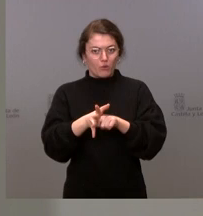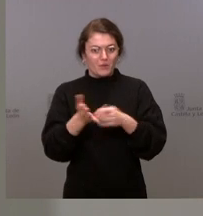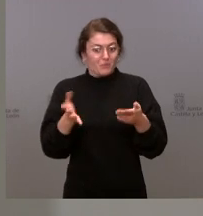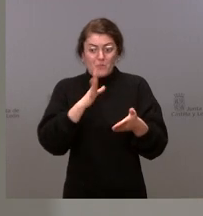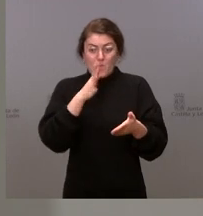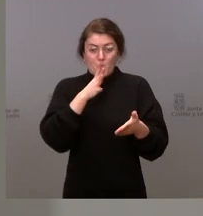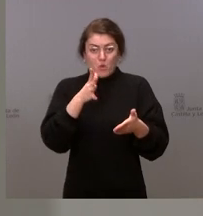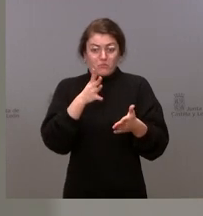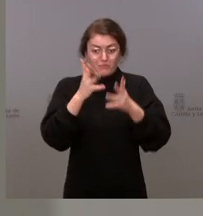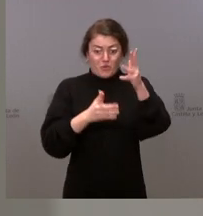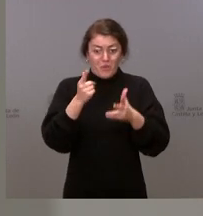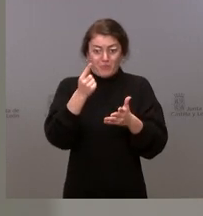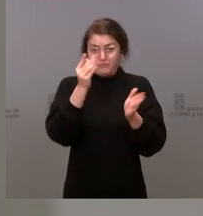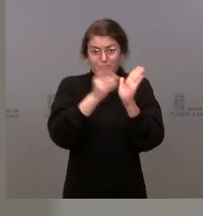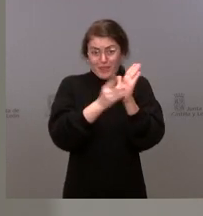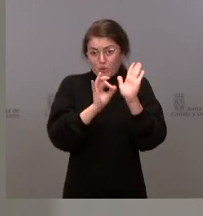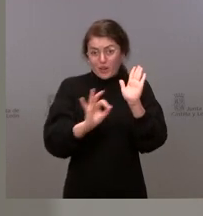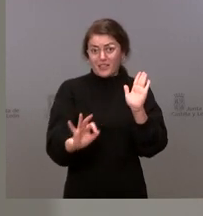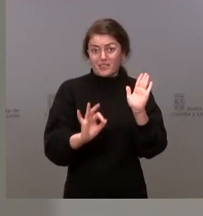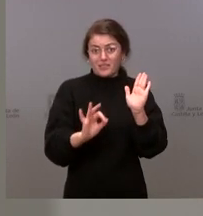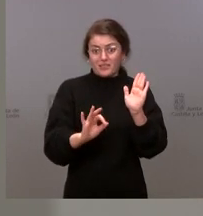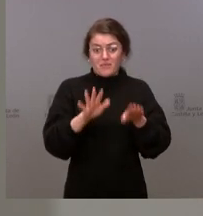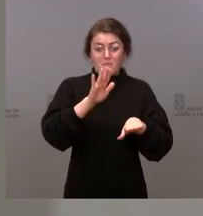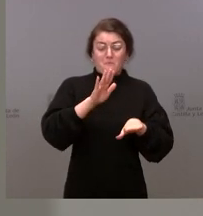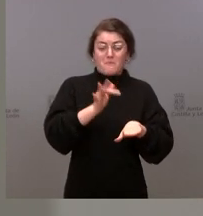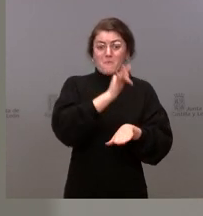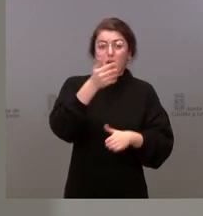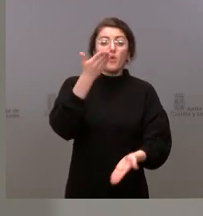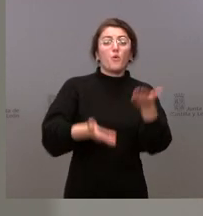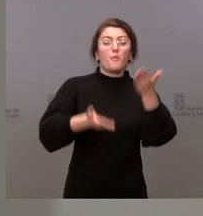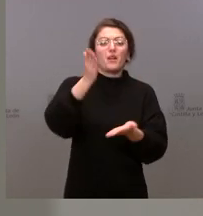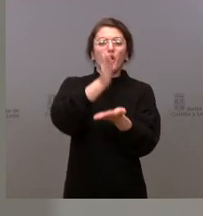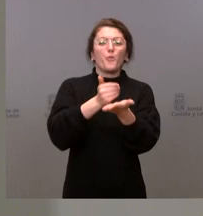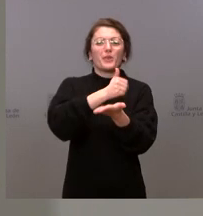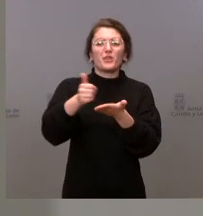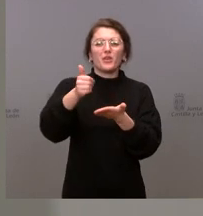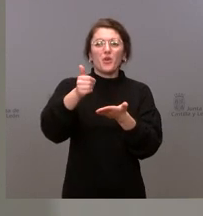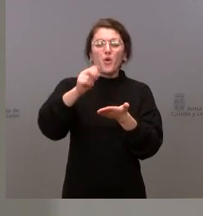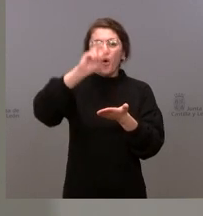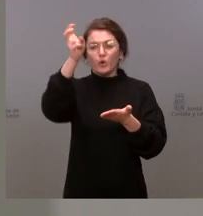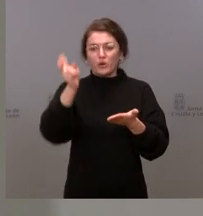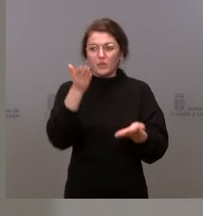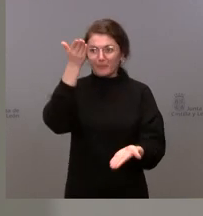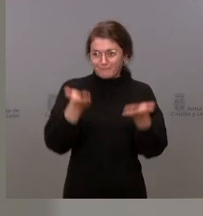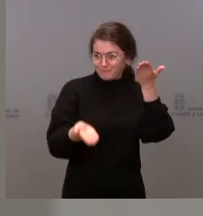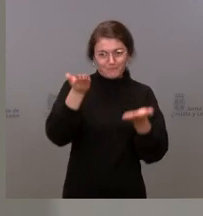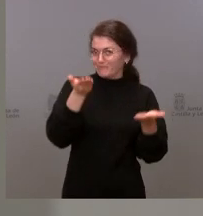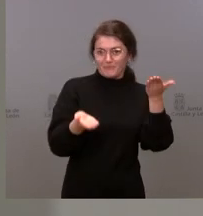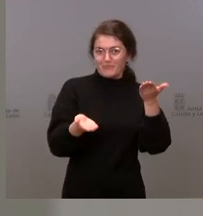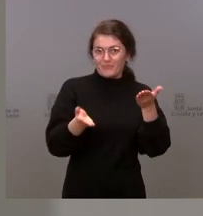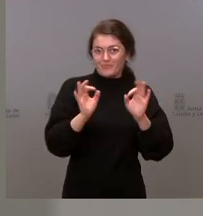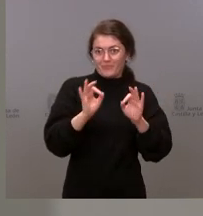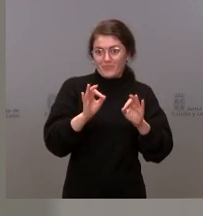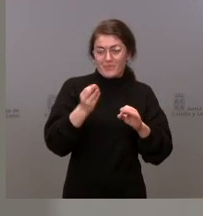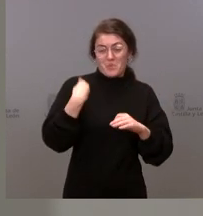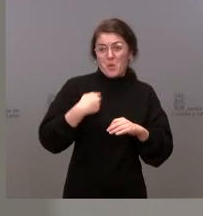y las comparaciones con otras comunidades, con el pasaporte en vigor así lo dicen y con otros países con el pasaporte en vigor